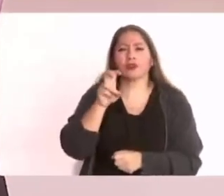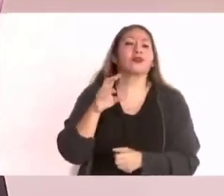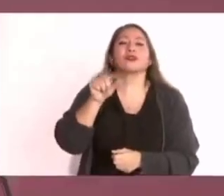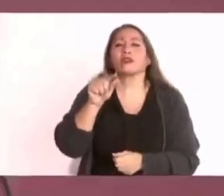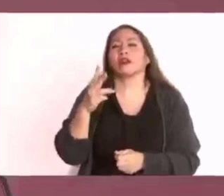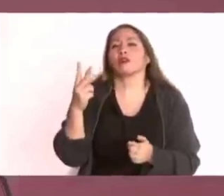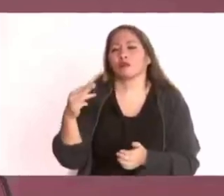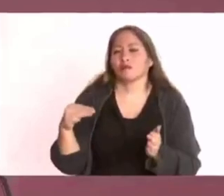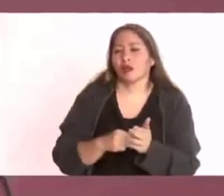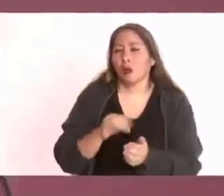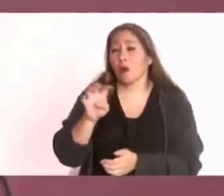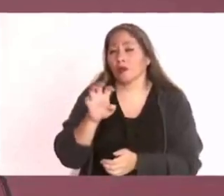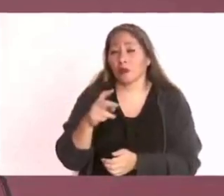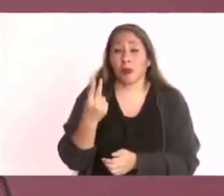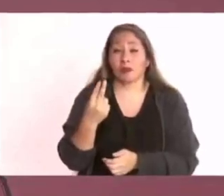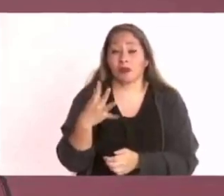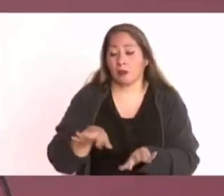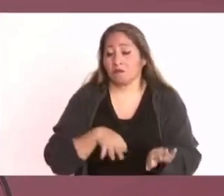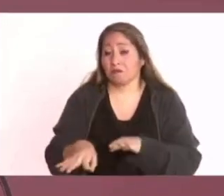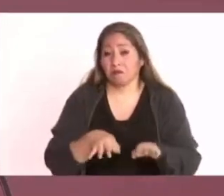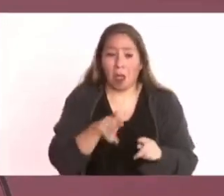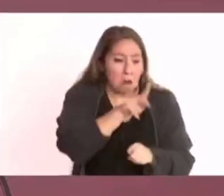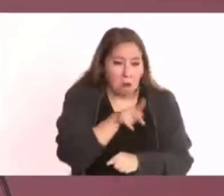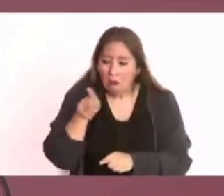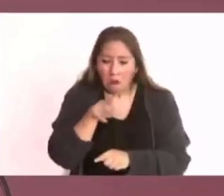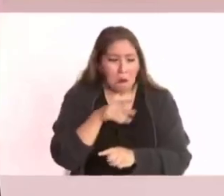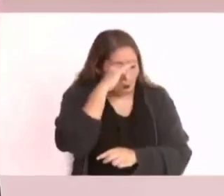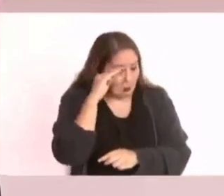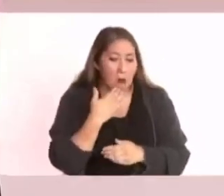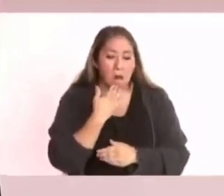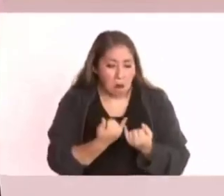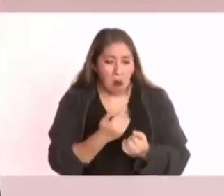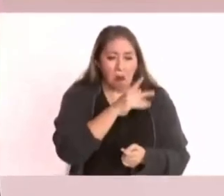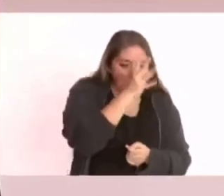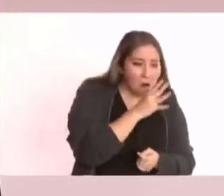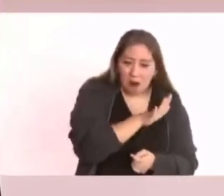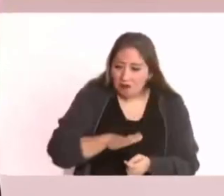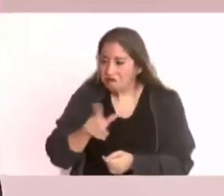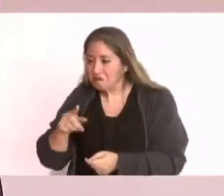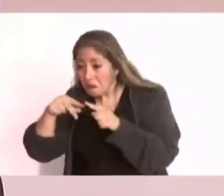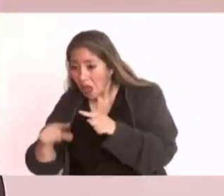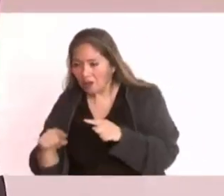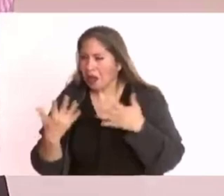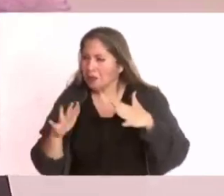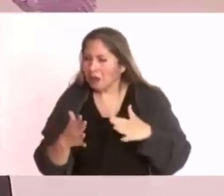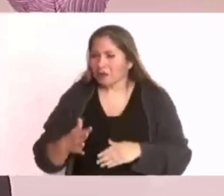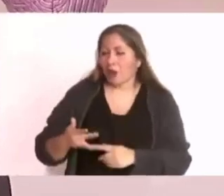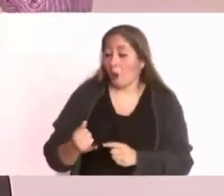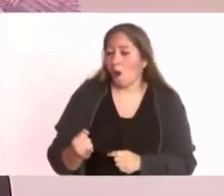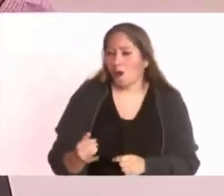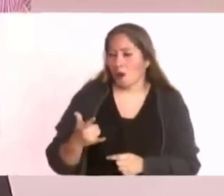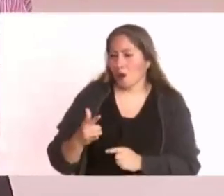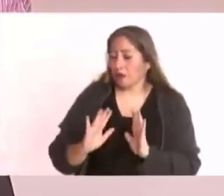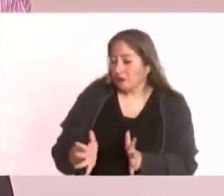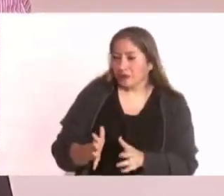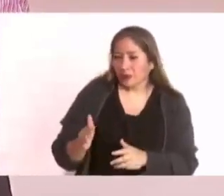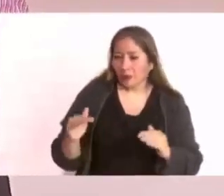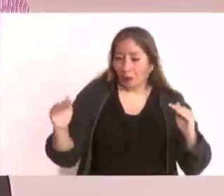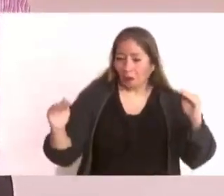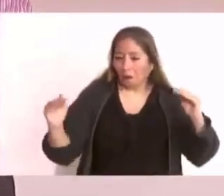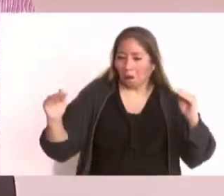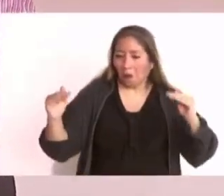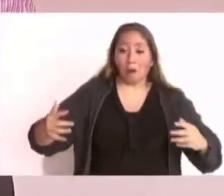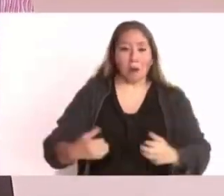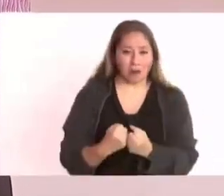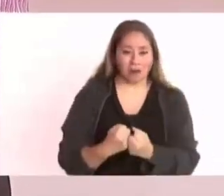425 empleos. Coincidíamos con Miguel Ángel de que para mediados de este año vamos a estar ya con